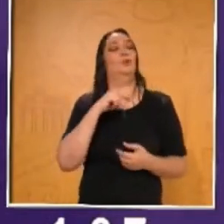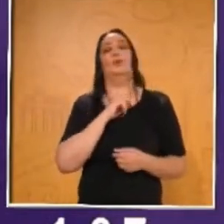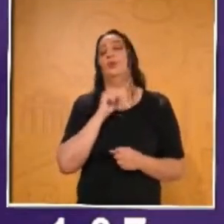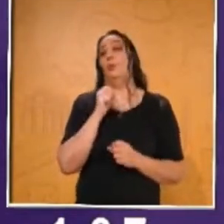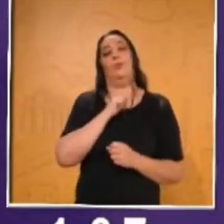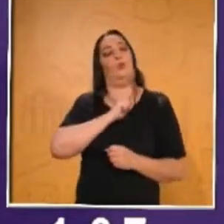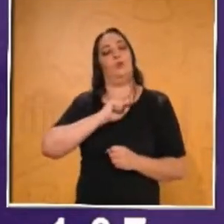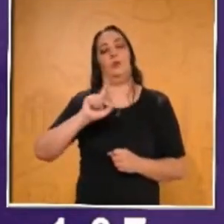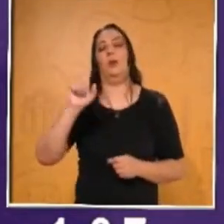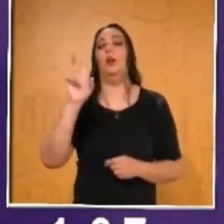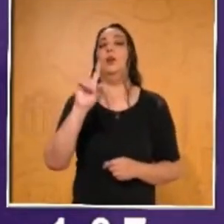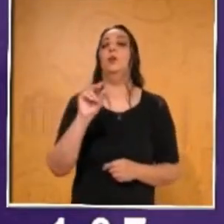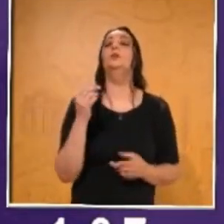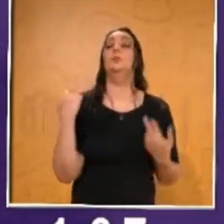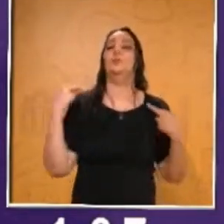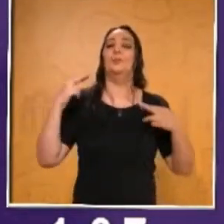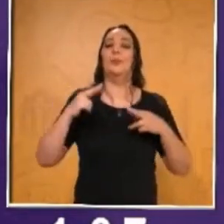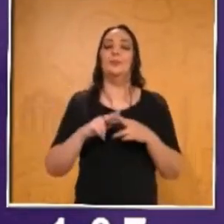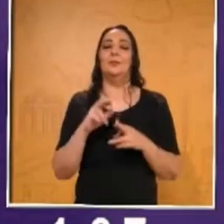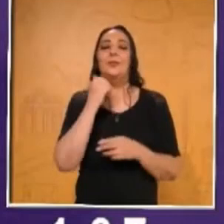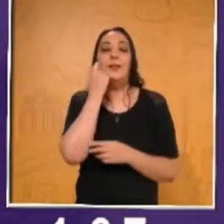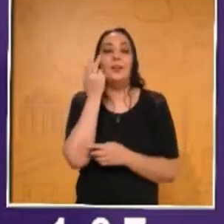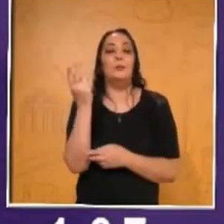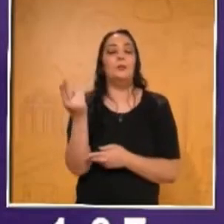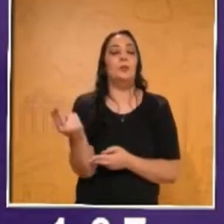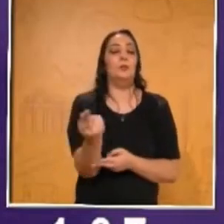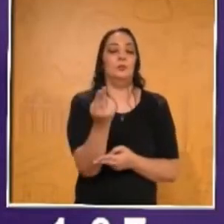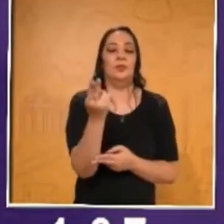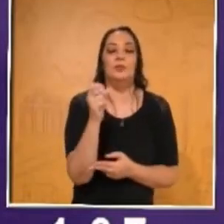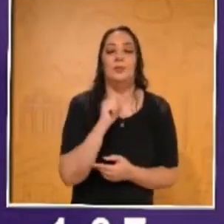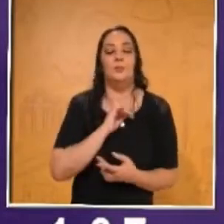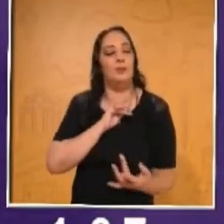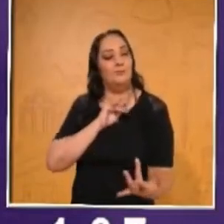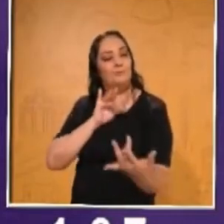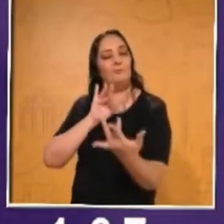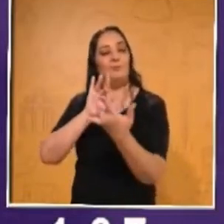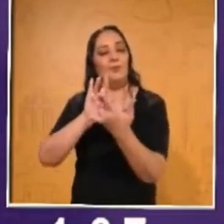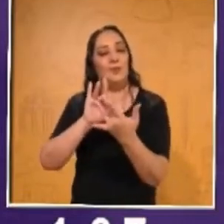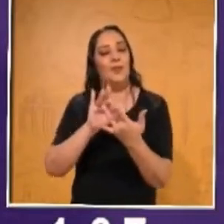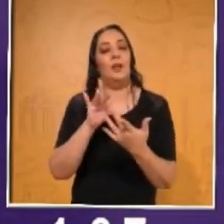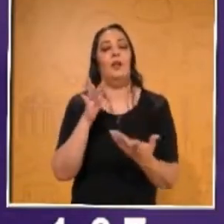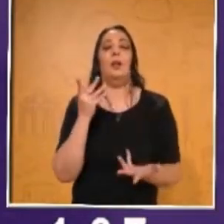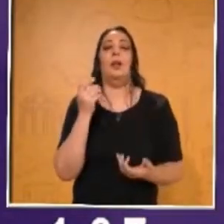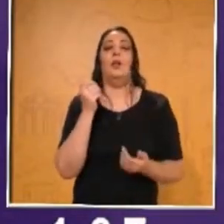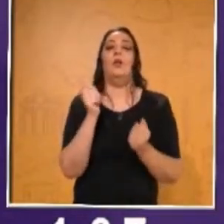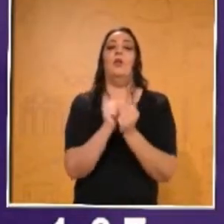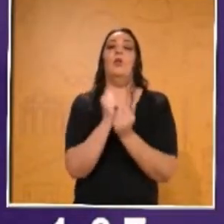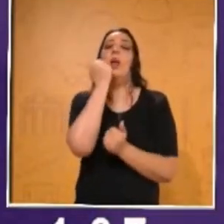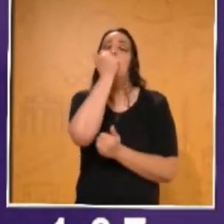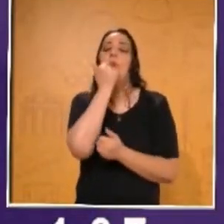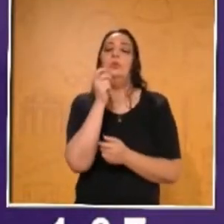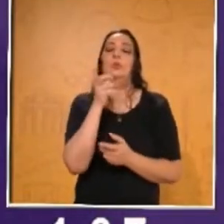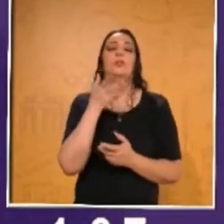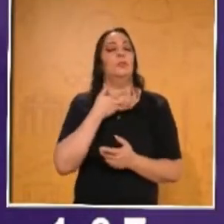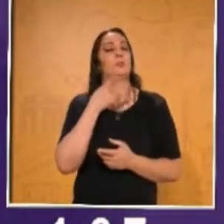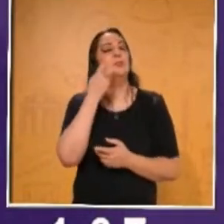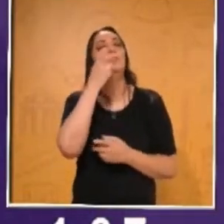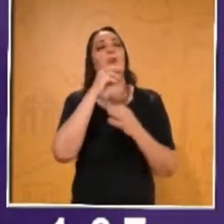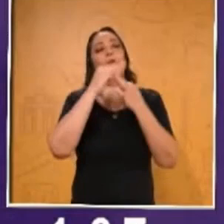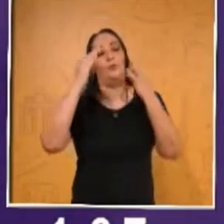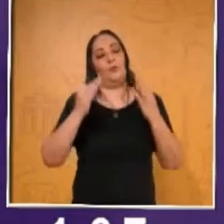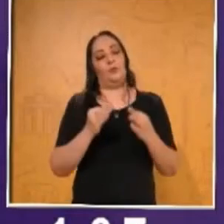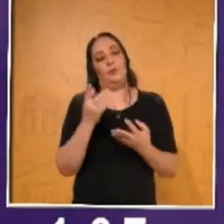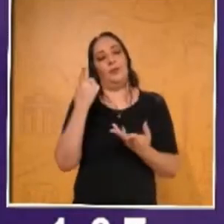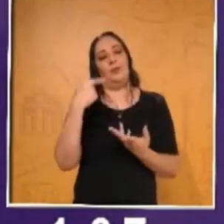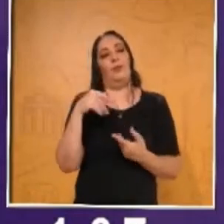televisión, somos maestros y queremos interactuar con nuestros alumnos. Y buscamos esa cierta manera de interactuar con la